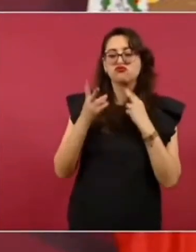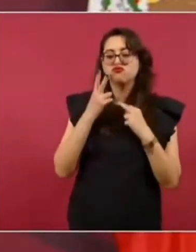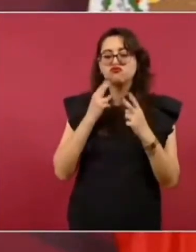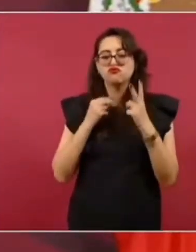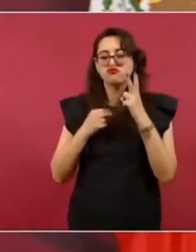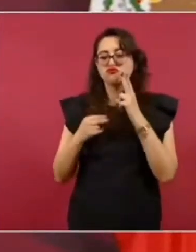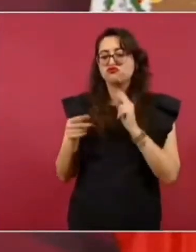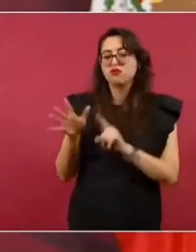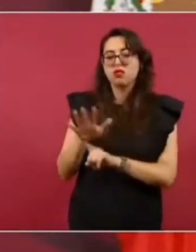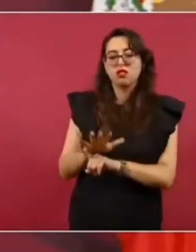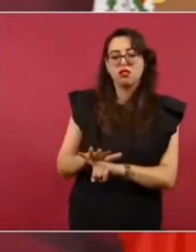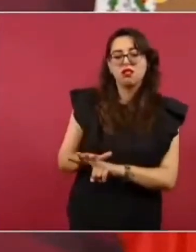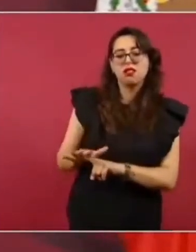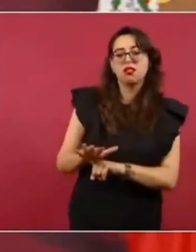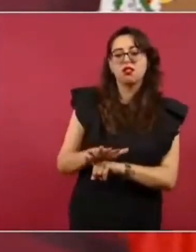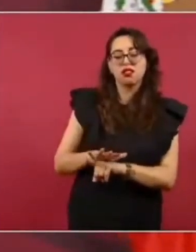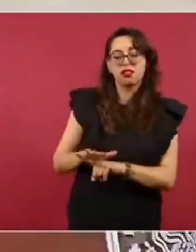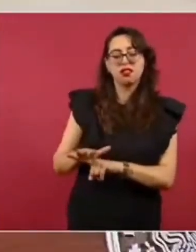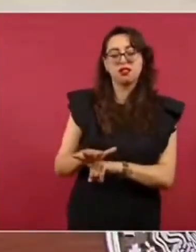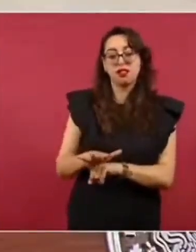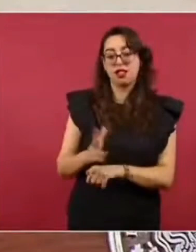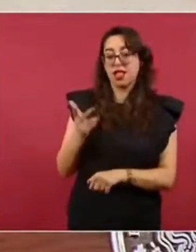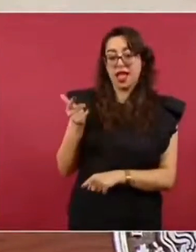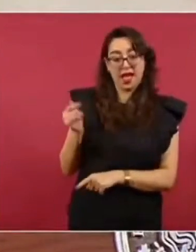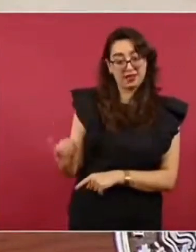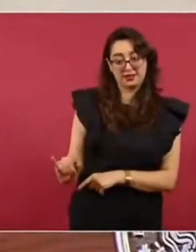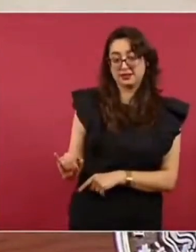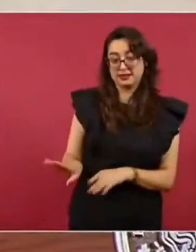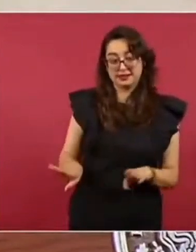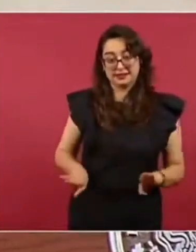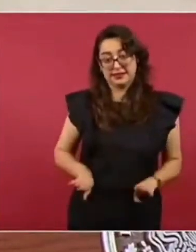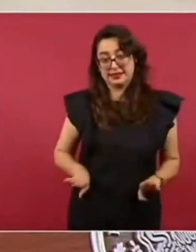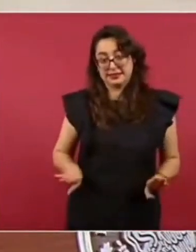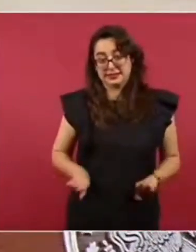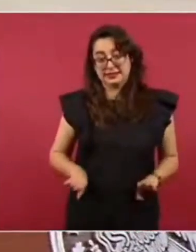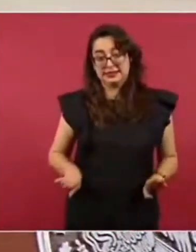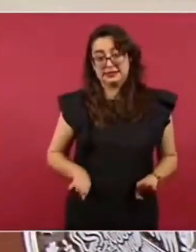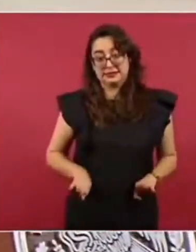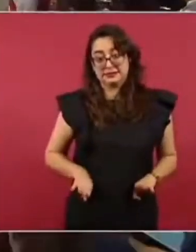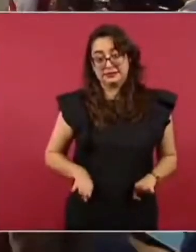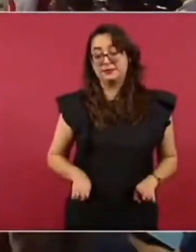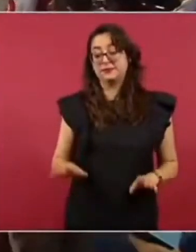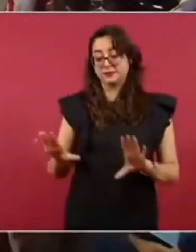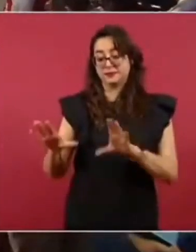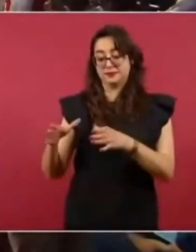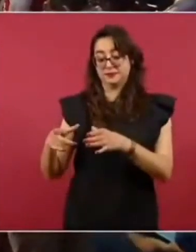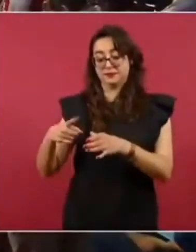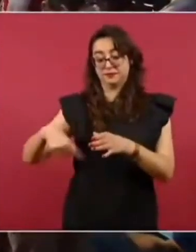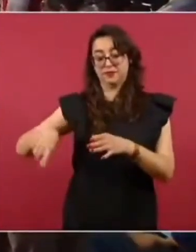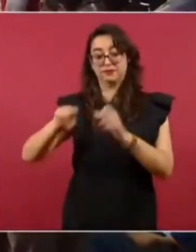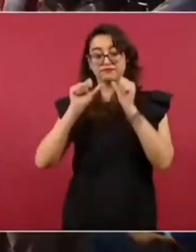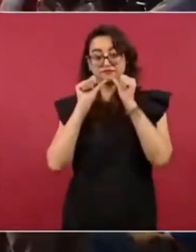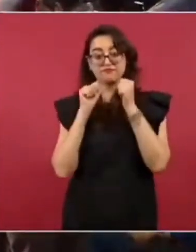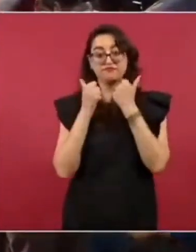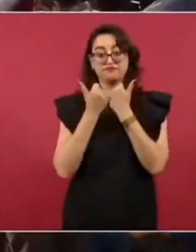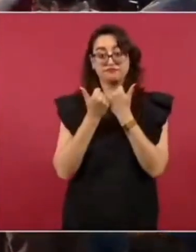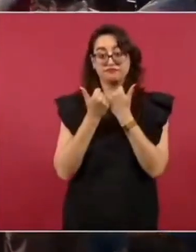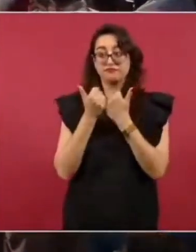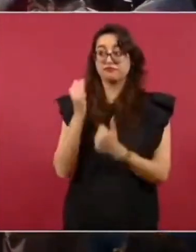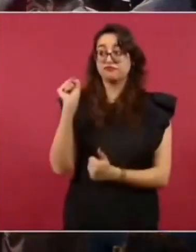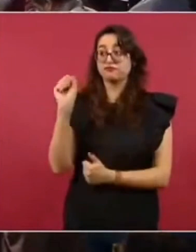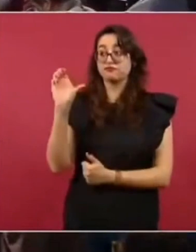entonces este grupo influye mucho en la corte